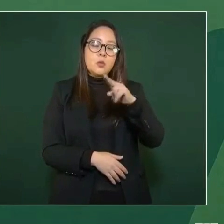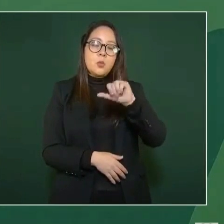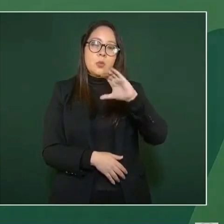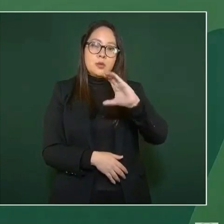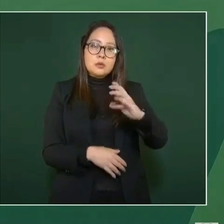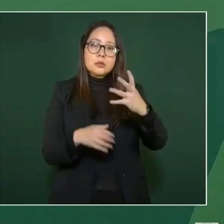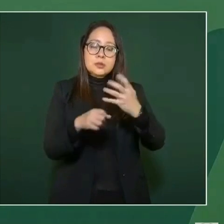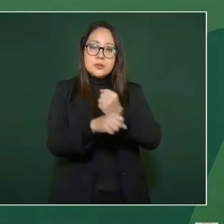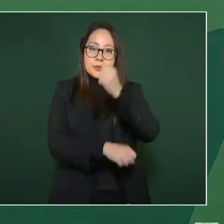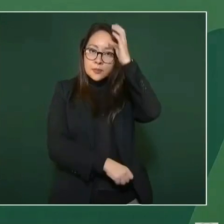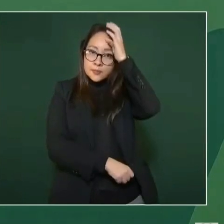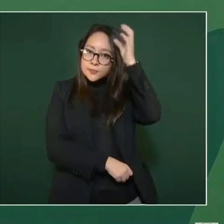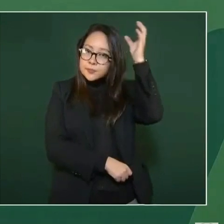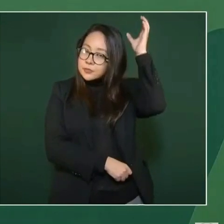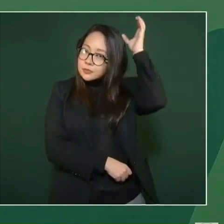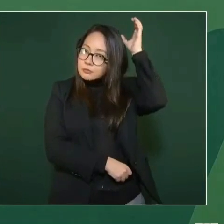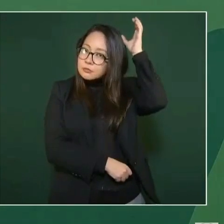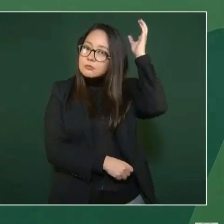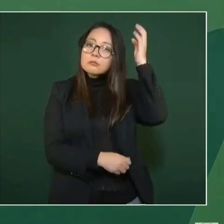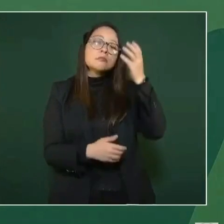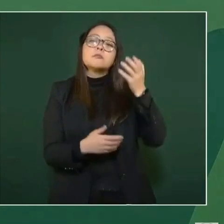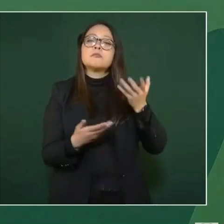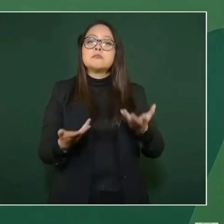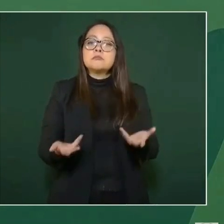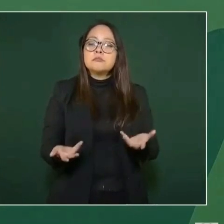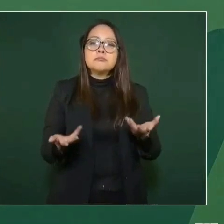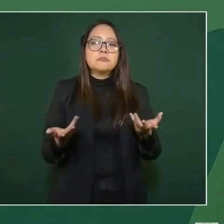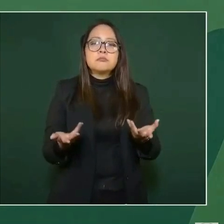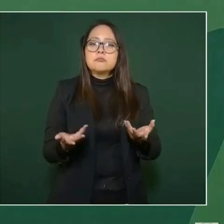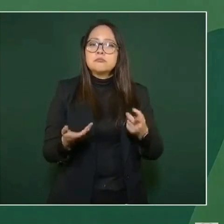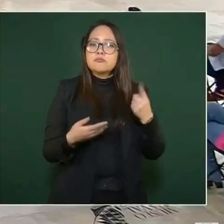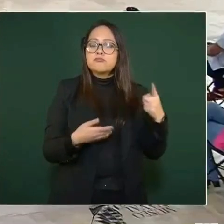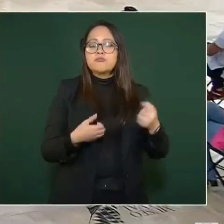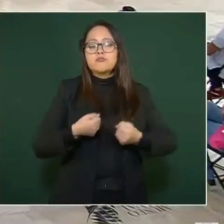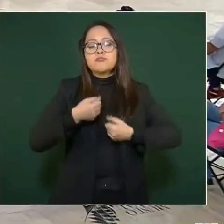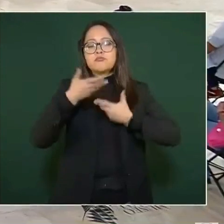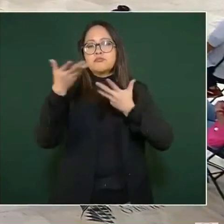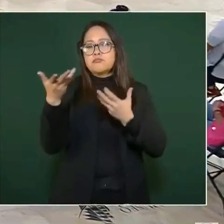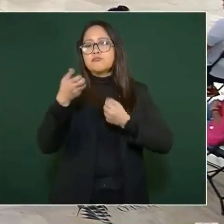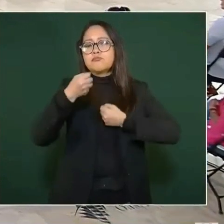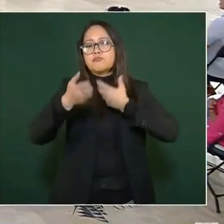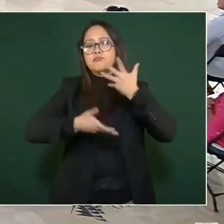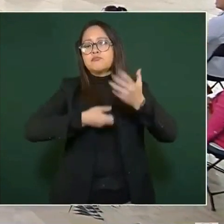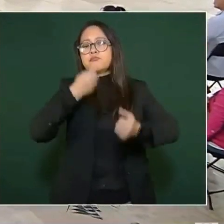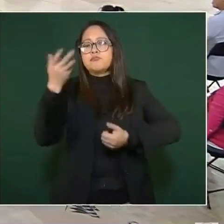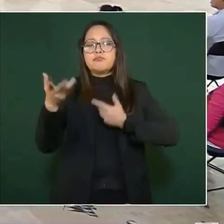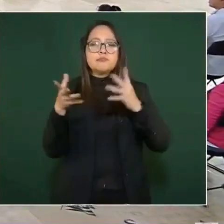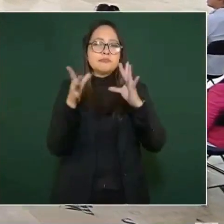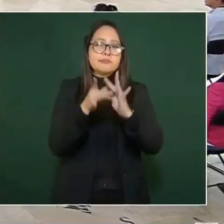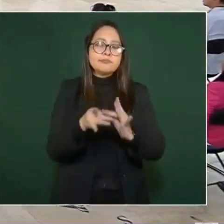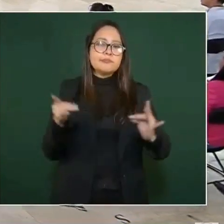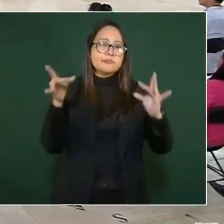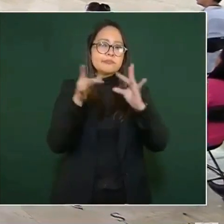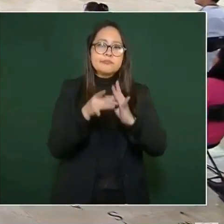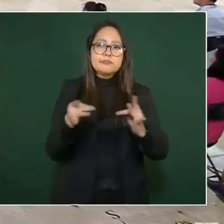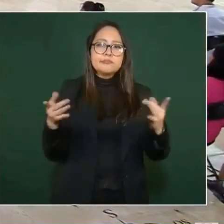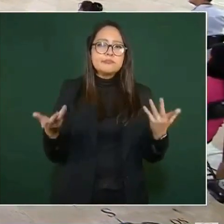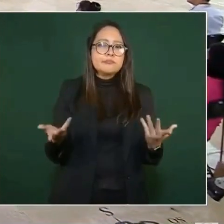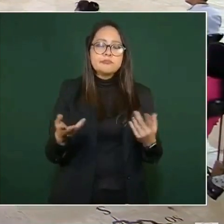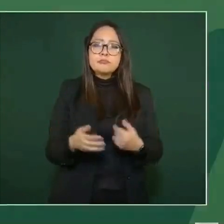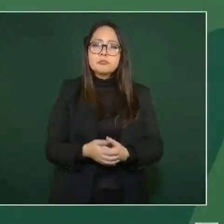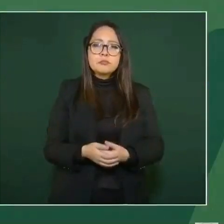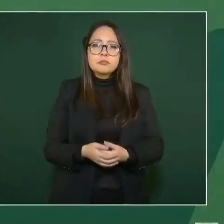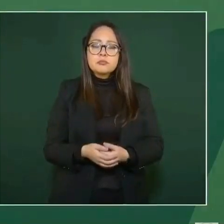Unas pocas palabras acerca de la opinión